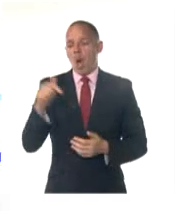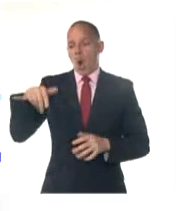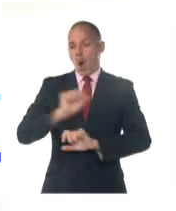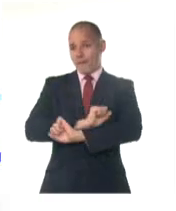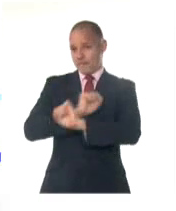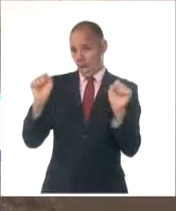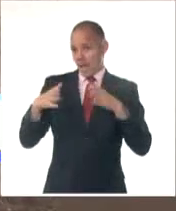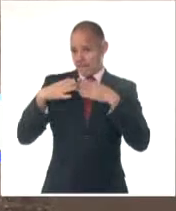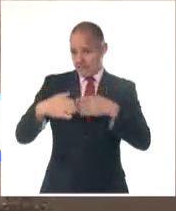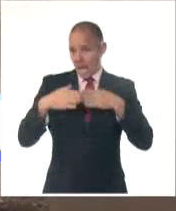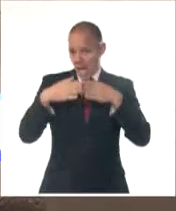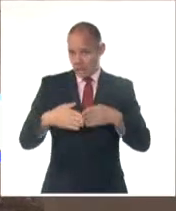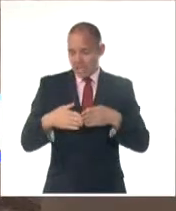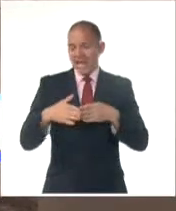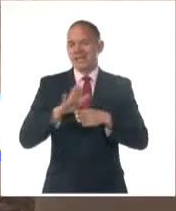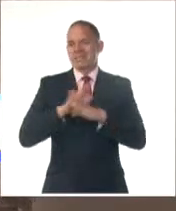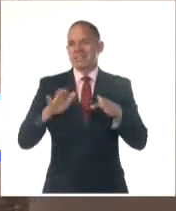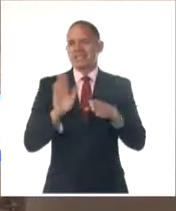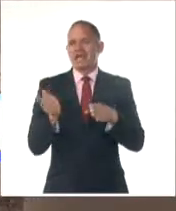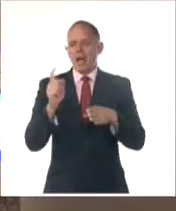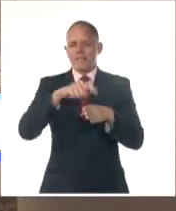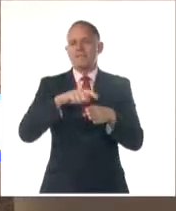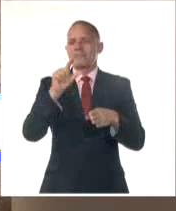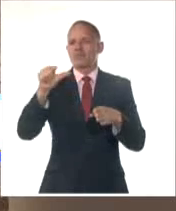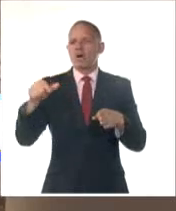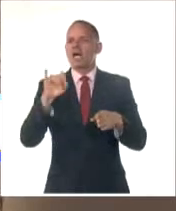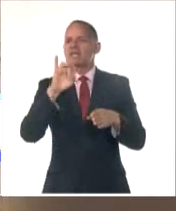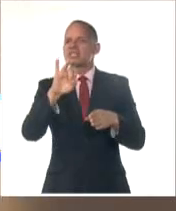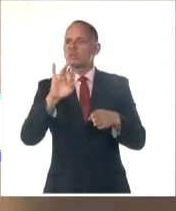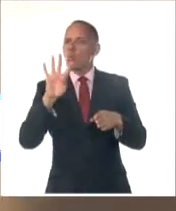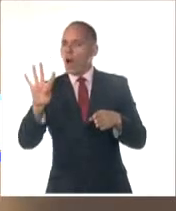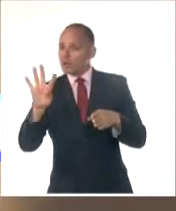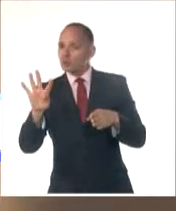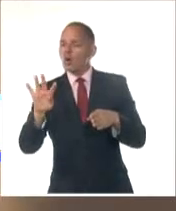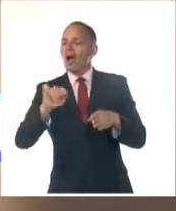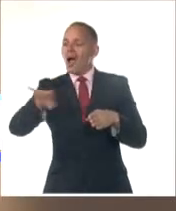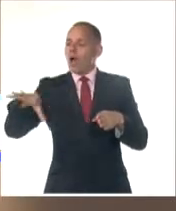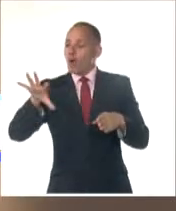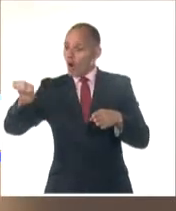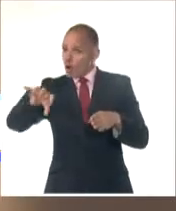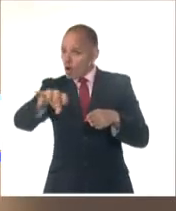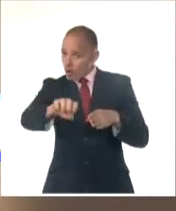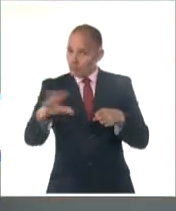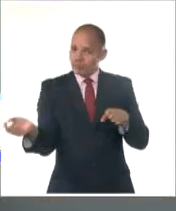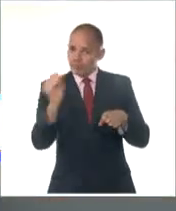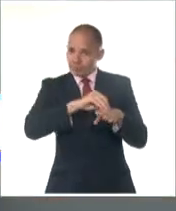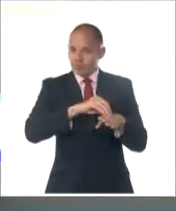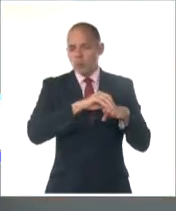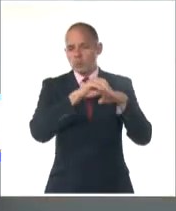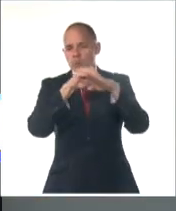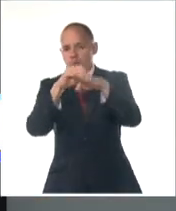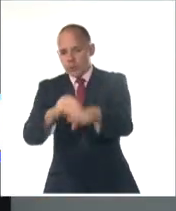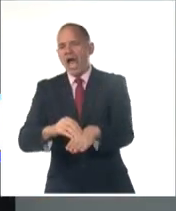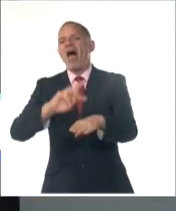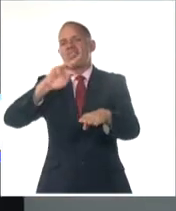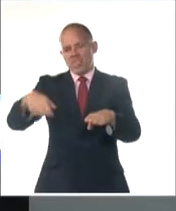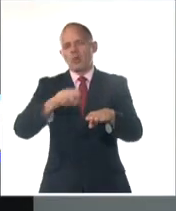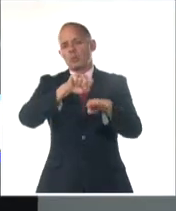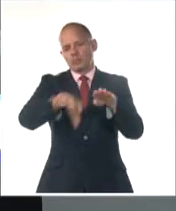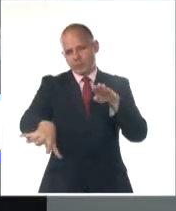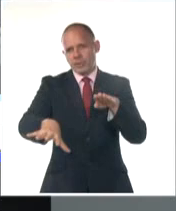trajo de regreso a 74 ciudadanos involucrados en tres salidas ilegales del país por vía marítima e